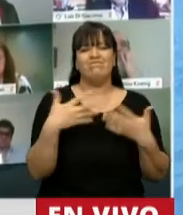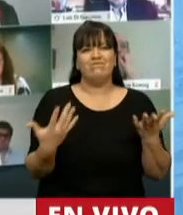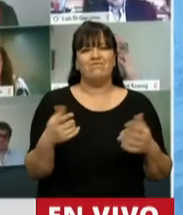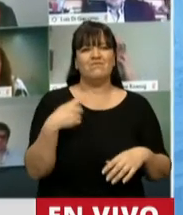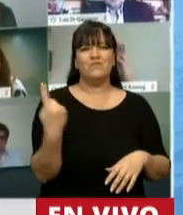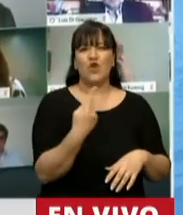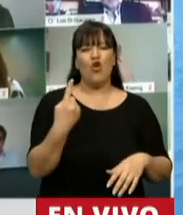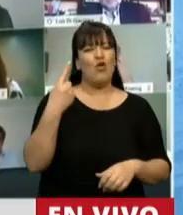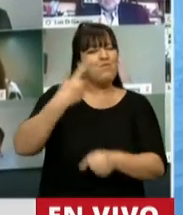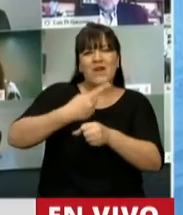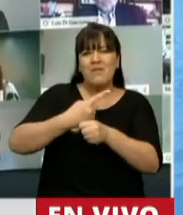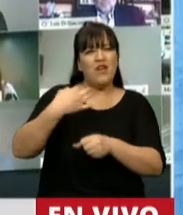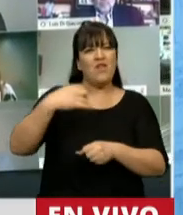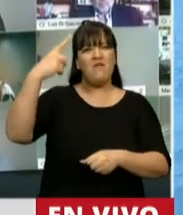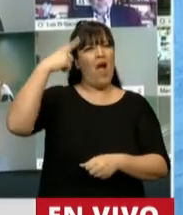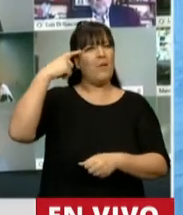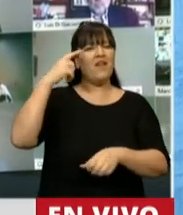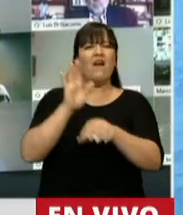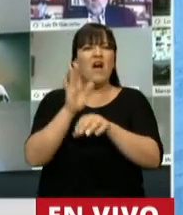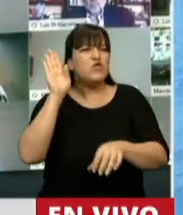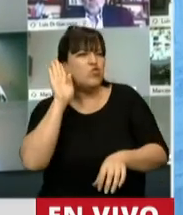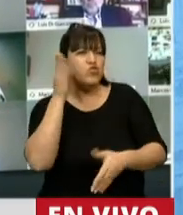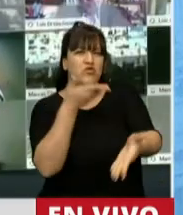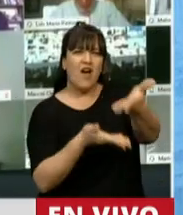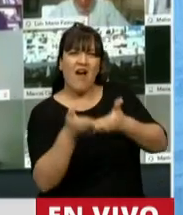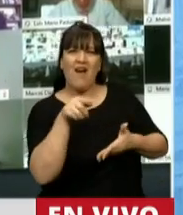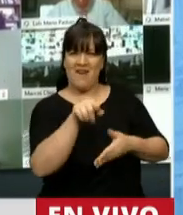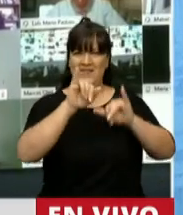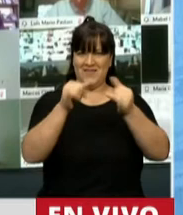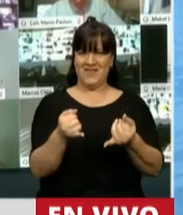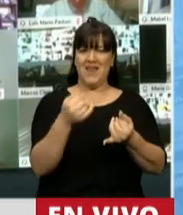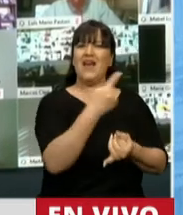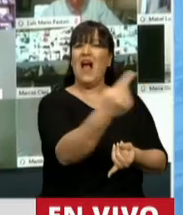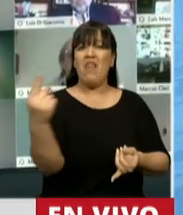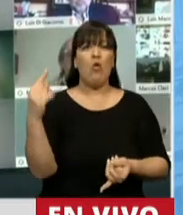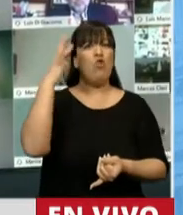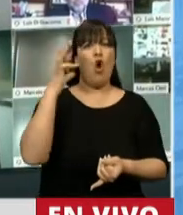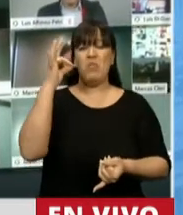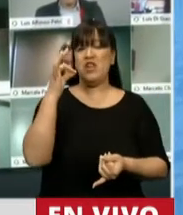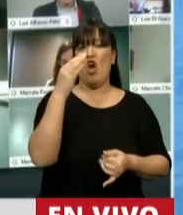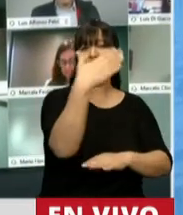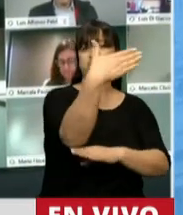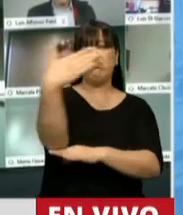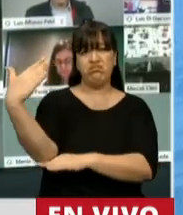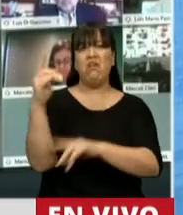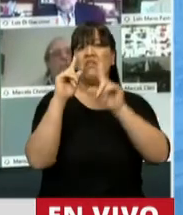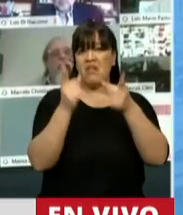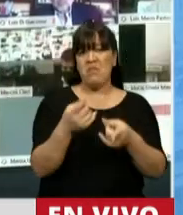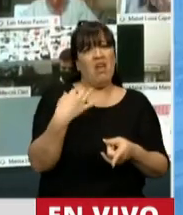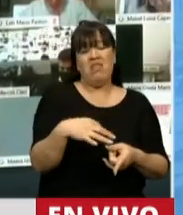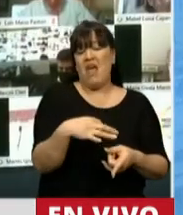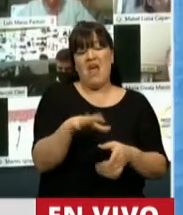primero que tenemos que aprender es a escucharnos, a escucharnos y que cada uno emita su opinión y a ser tolerante con esa